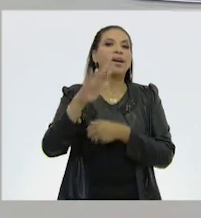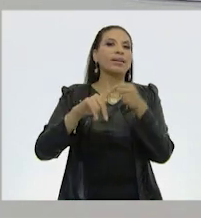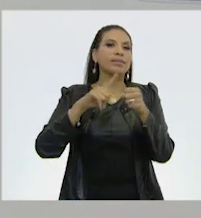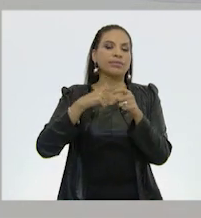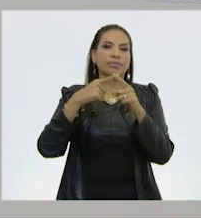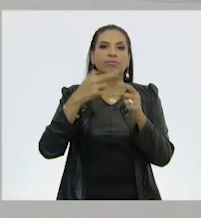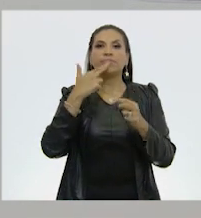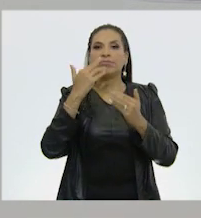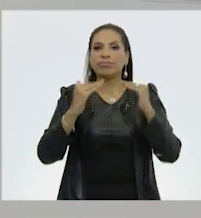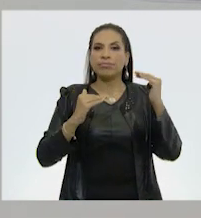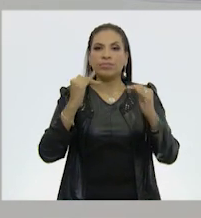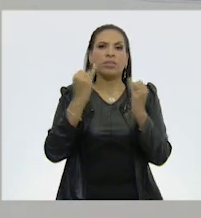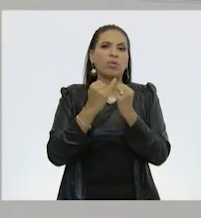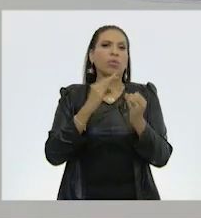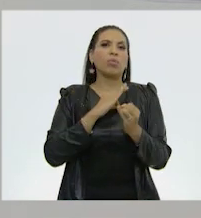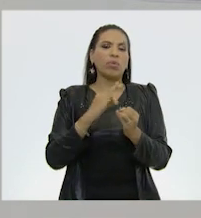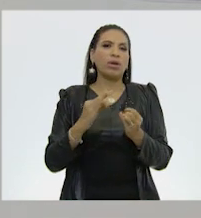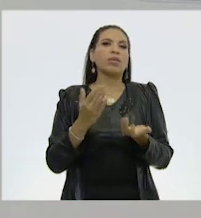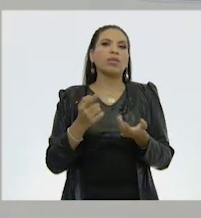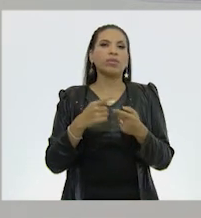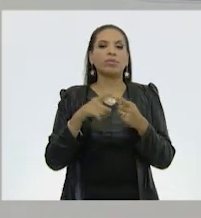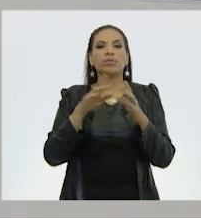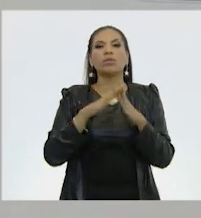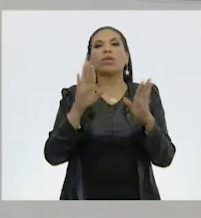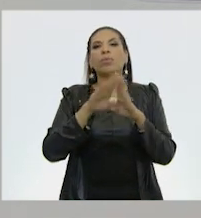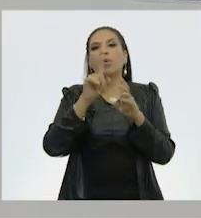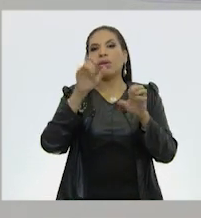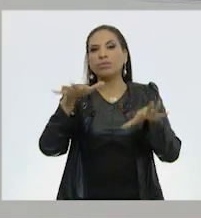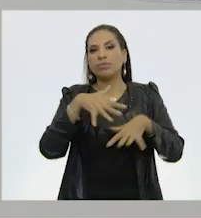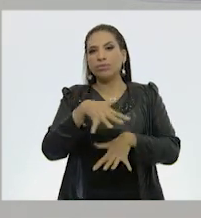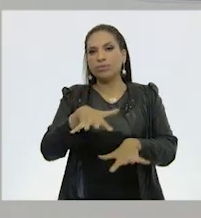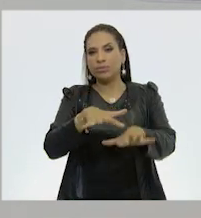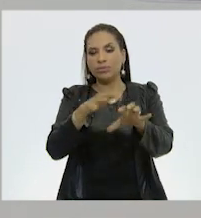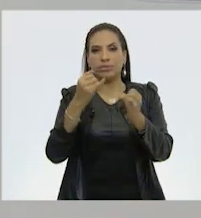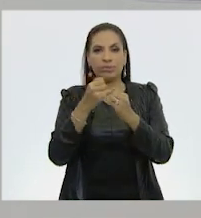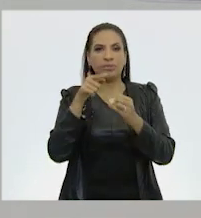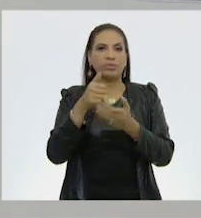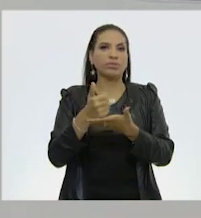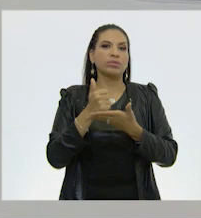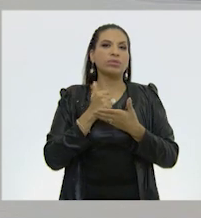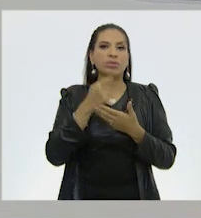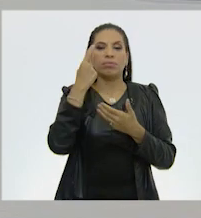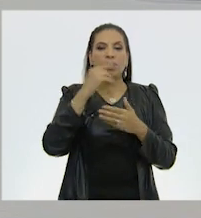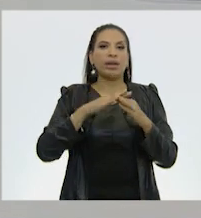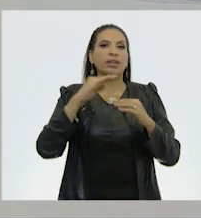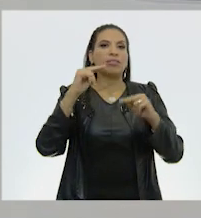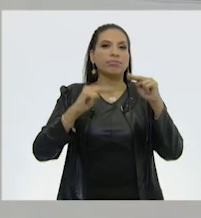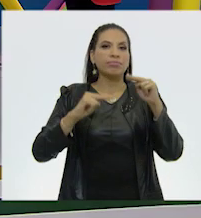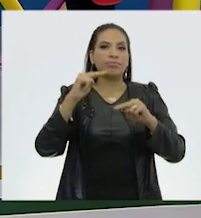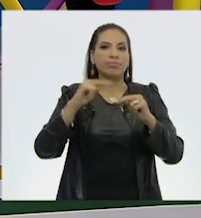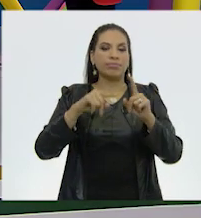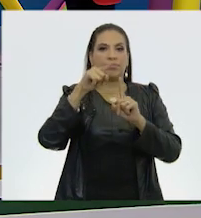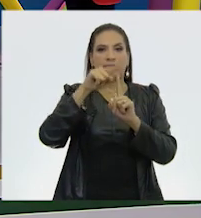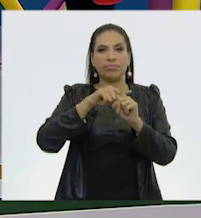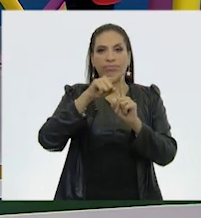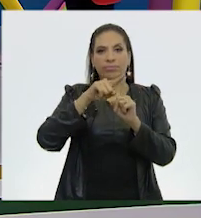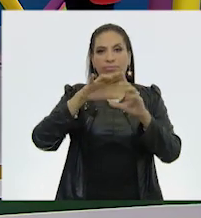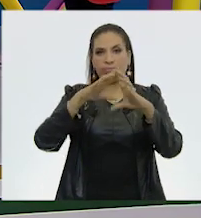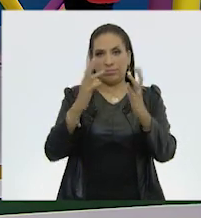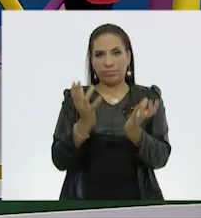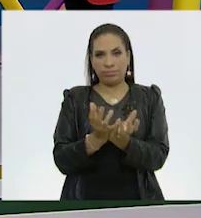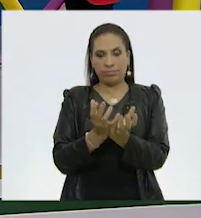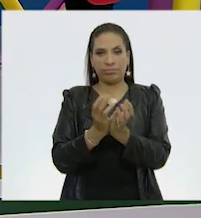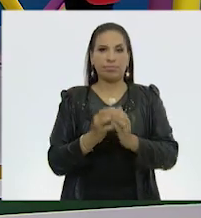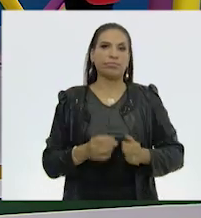ayuda a regular. Pero también puedo mencionar las corrientes marinas, ¿recuerdan? Estas nos ayudan a regular la temperatura en el planeta.